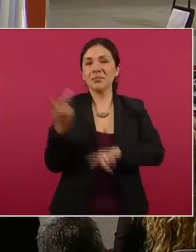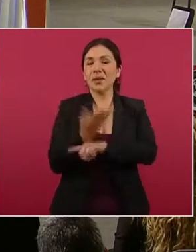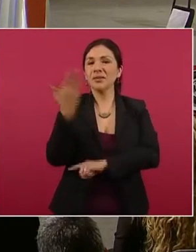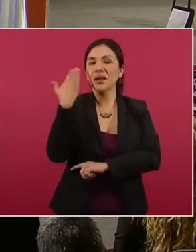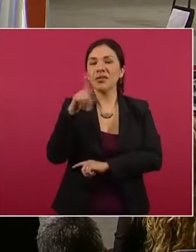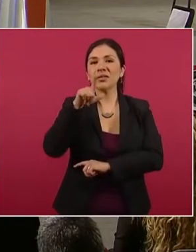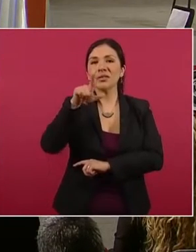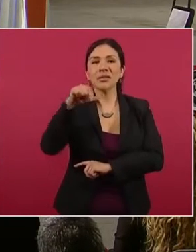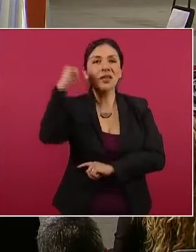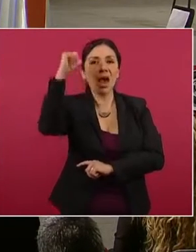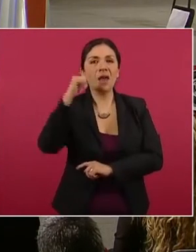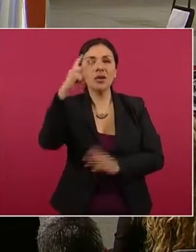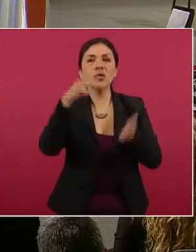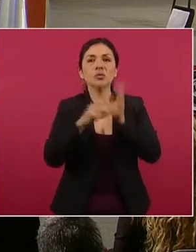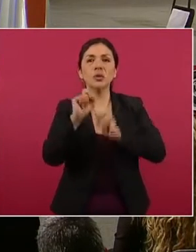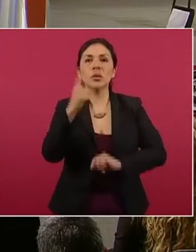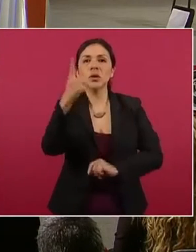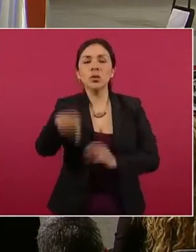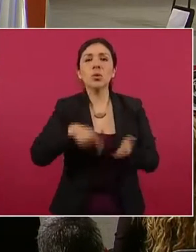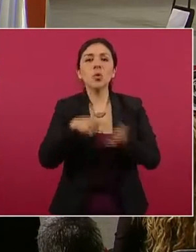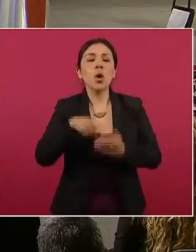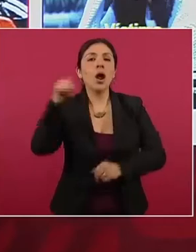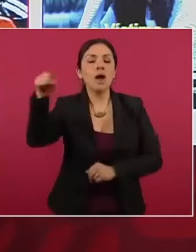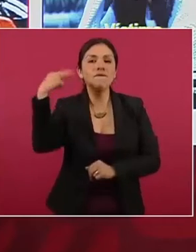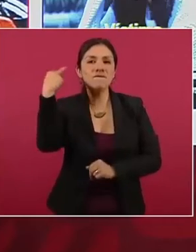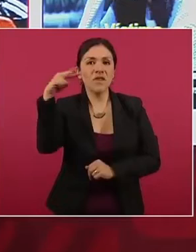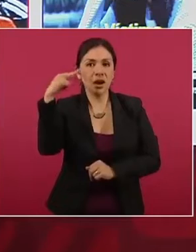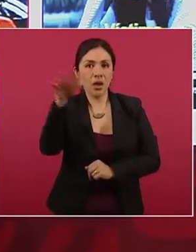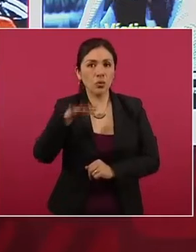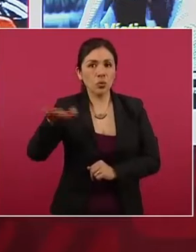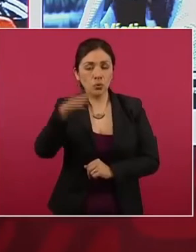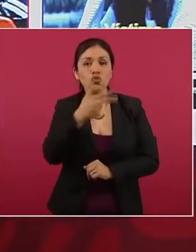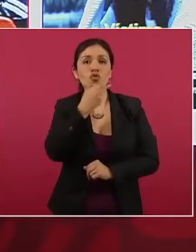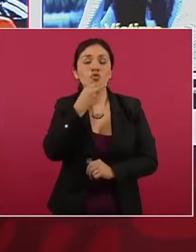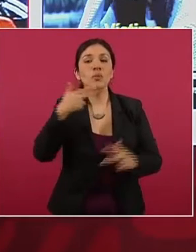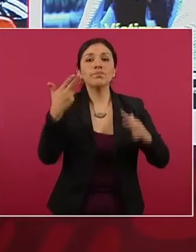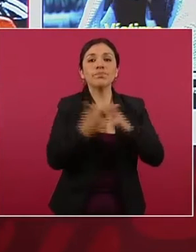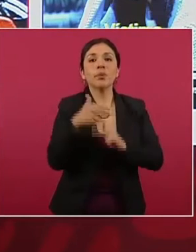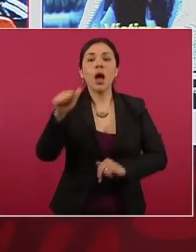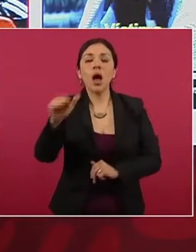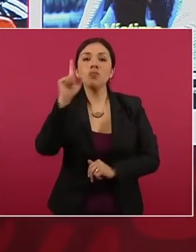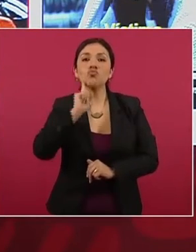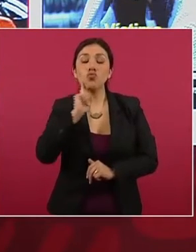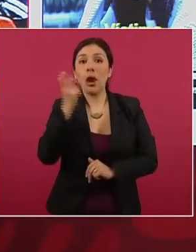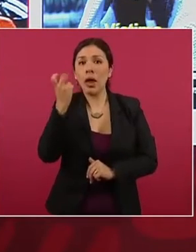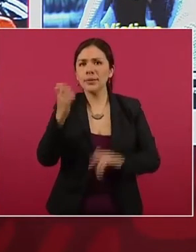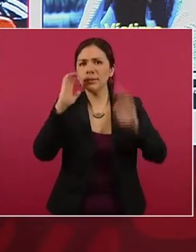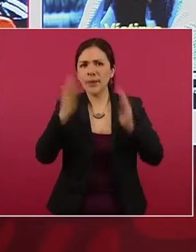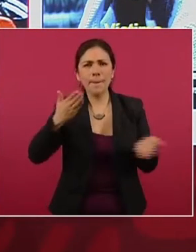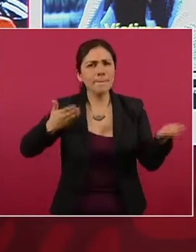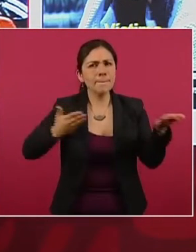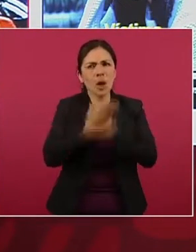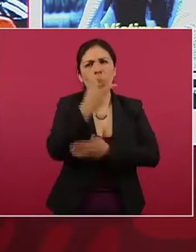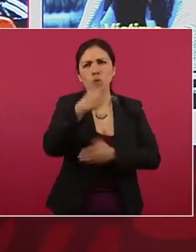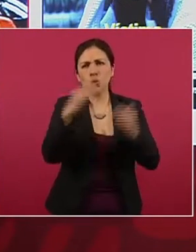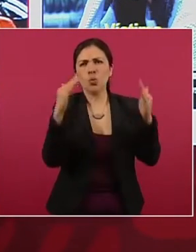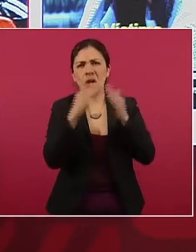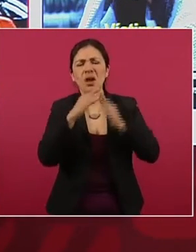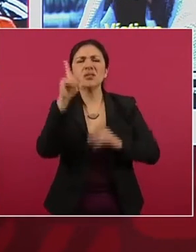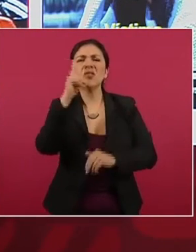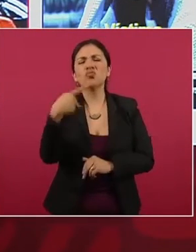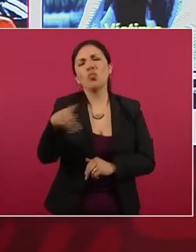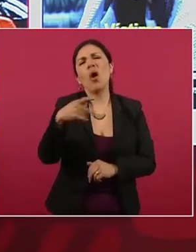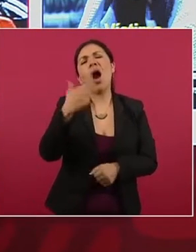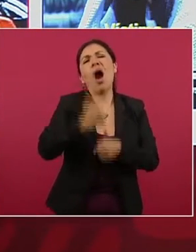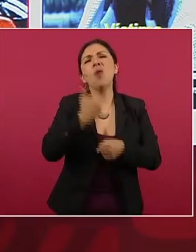2021, en el municipio de Veracruz. La detención se logró tras el cateo de la casa de la abuela del